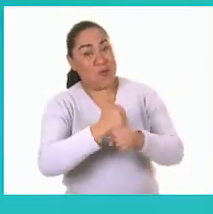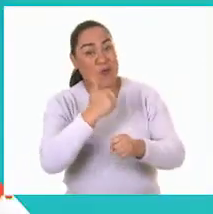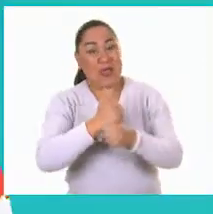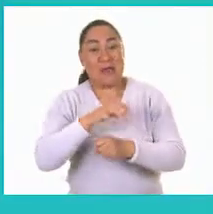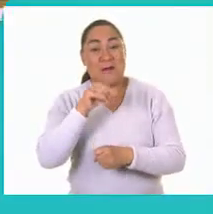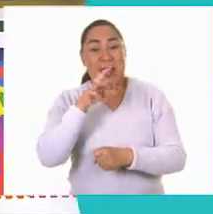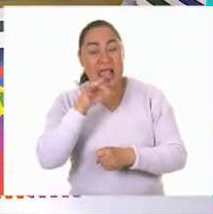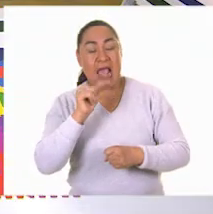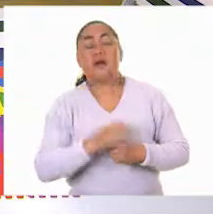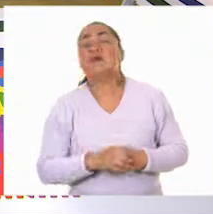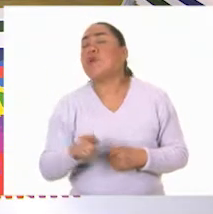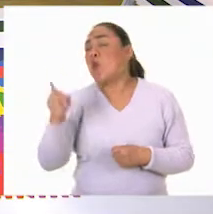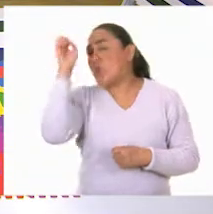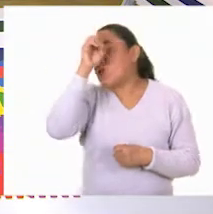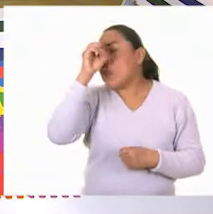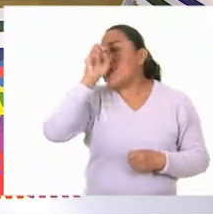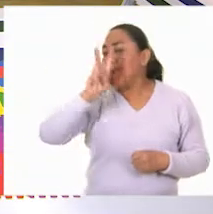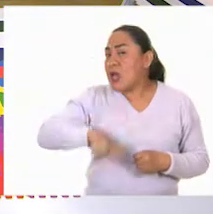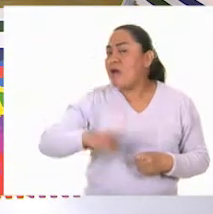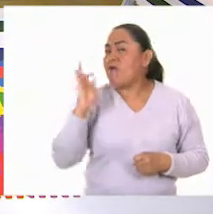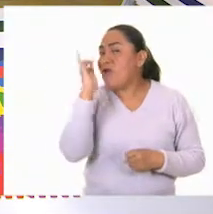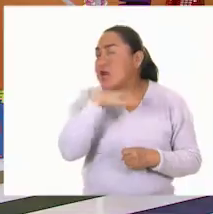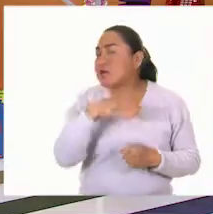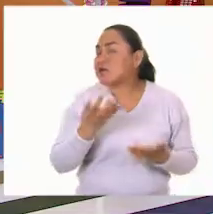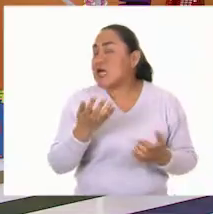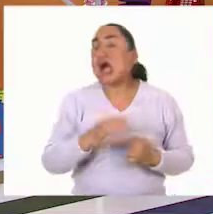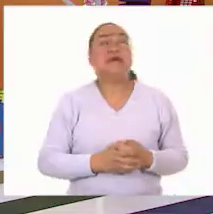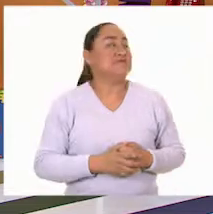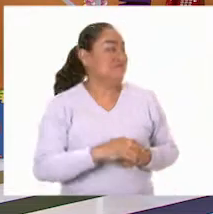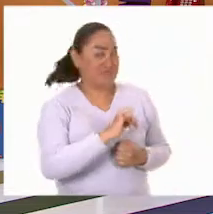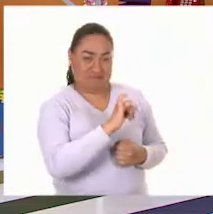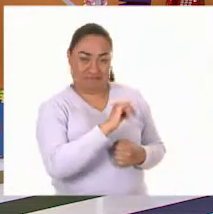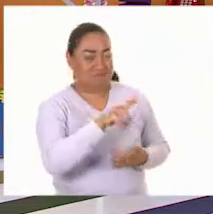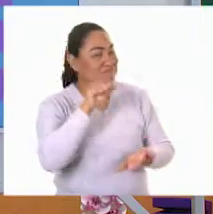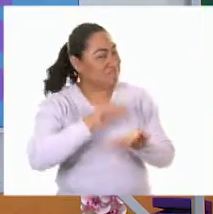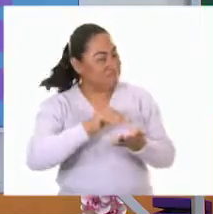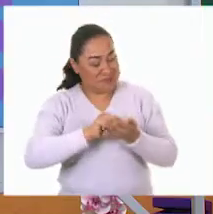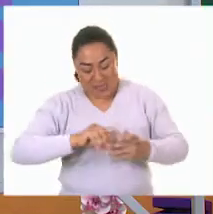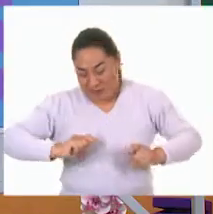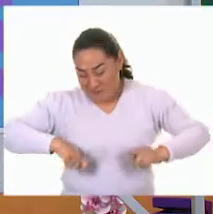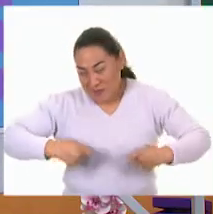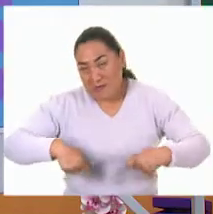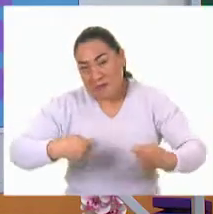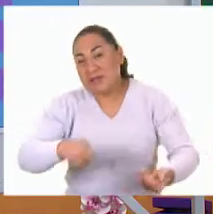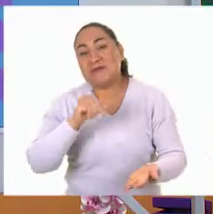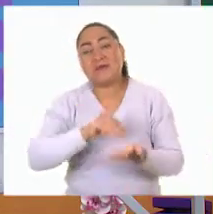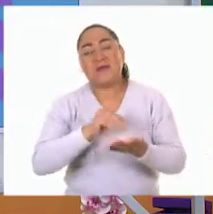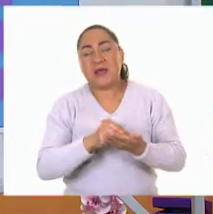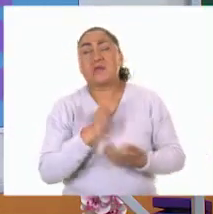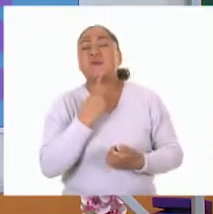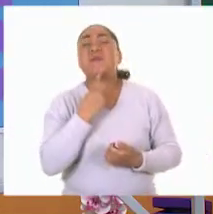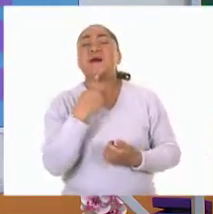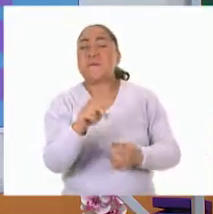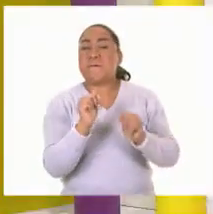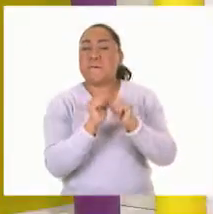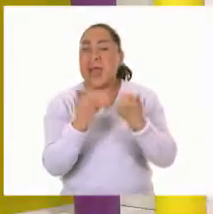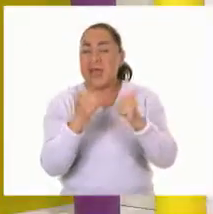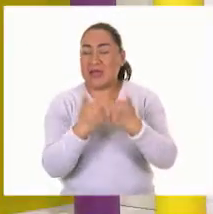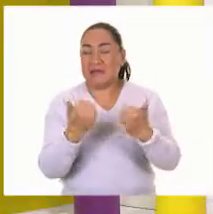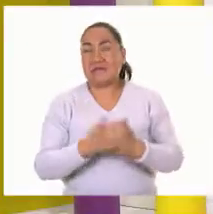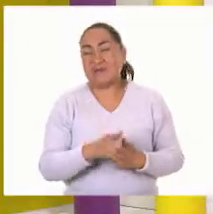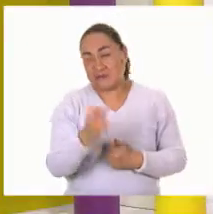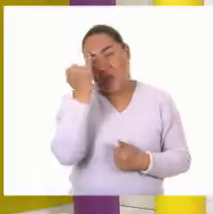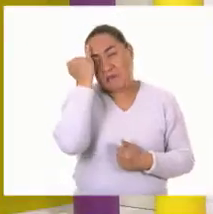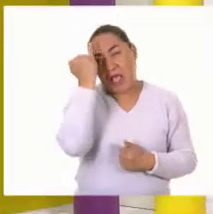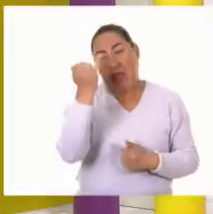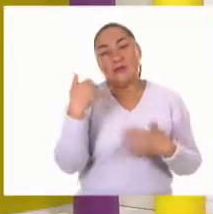verdadero o es falso? yo digo que es verdadero eso lo mantienen afortunadamente entonces el sabor del pan imagínense que rico